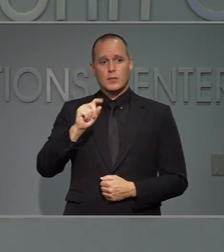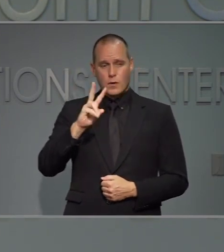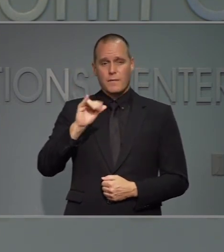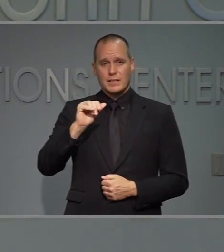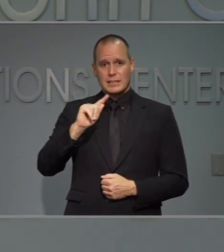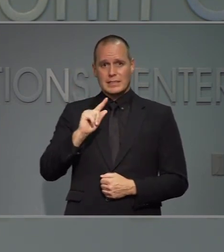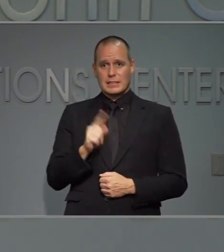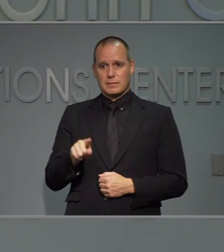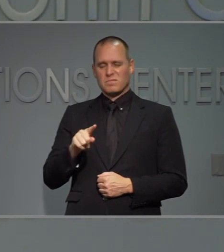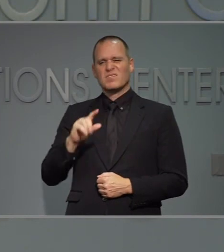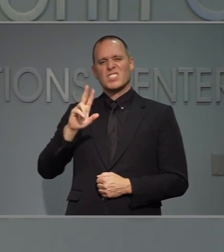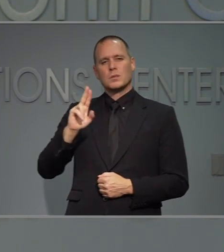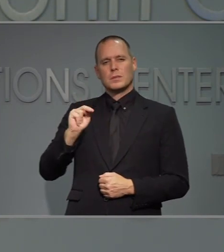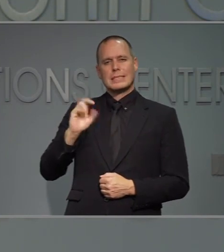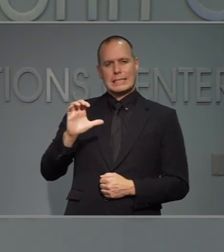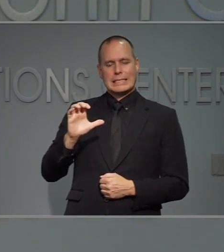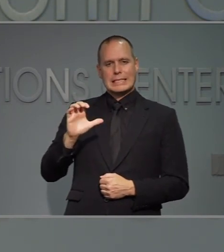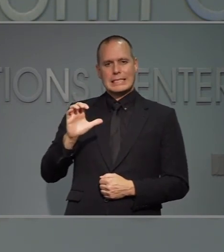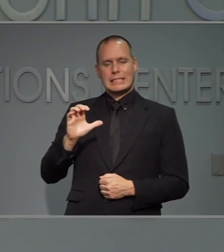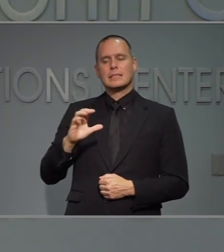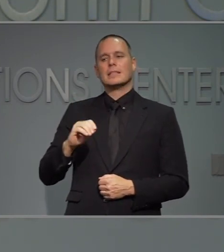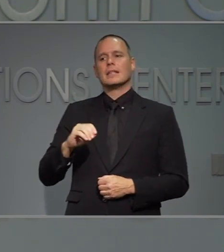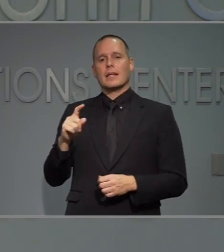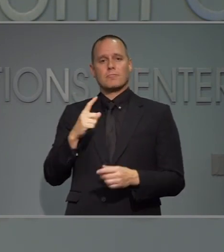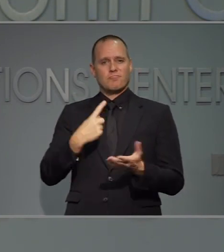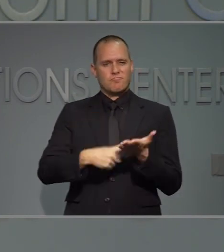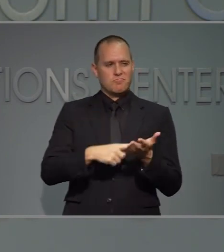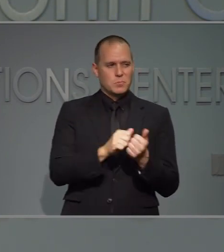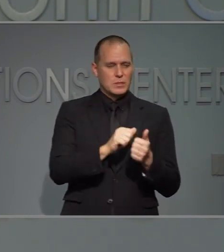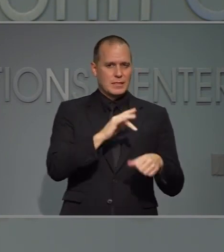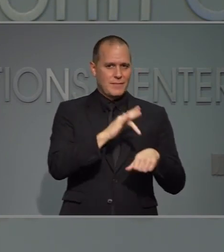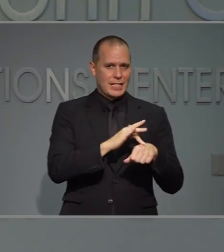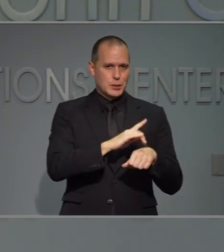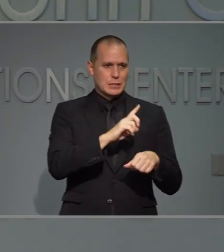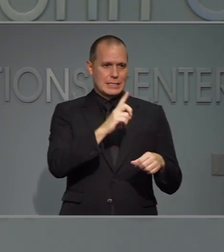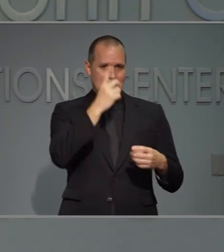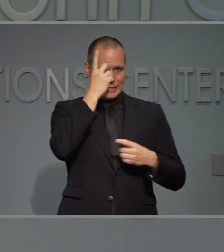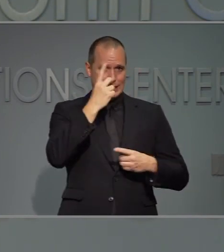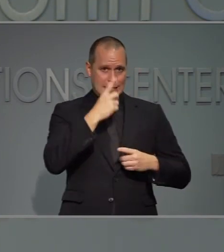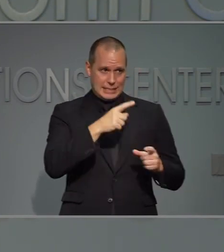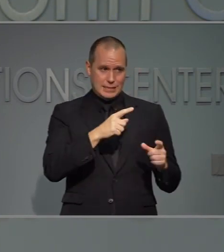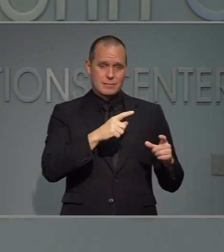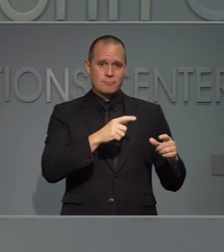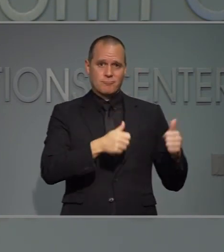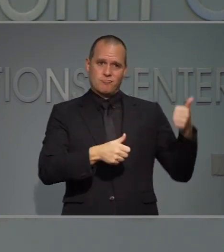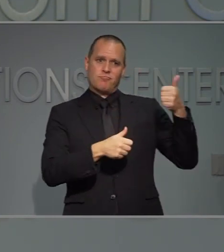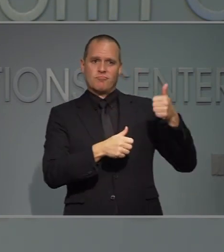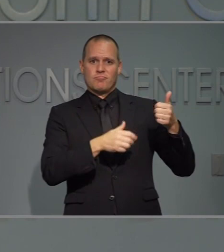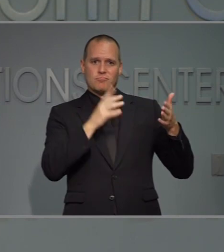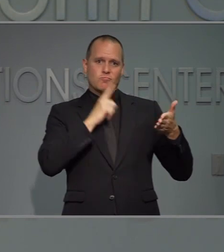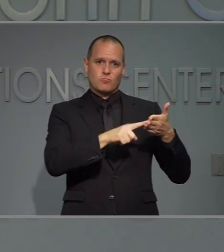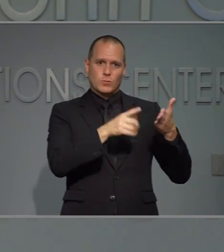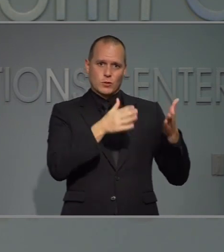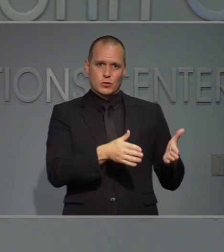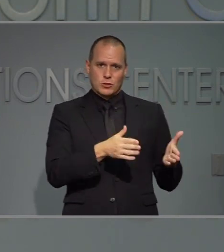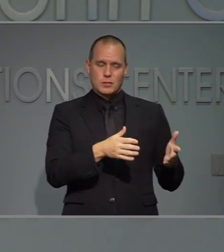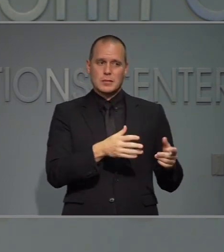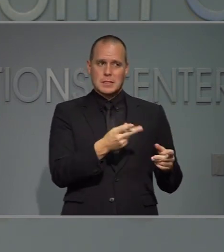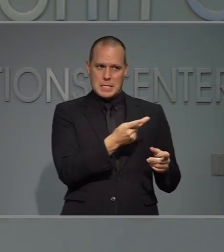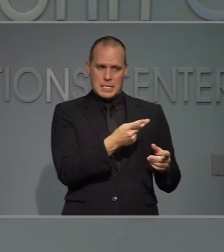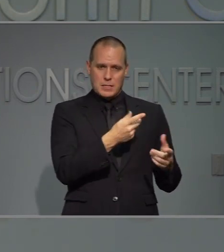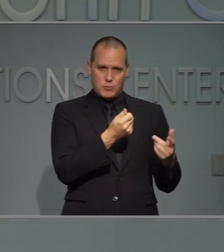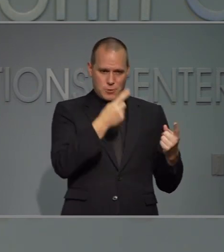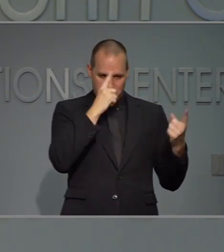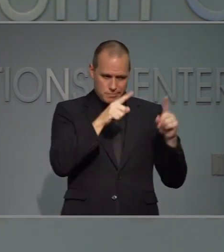trabajando cuando el doctor David Weaver de yo en sí de y me enfermedades infecciosas para tener un plan y